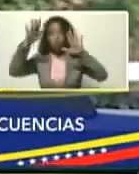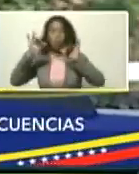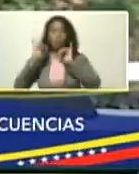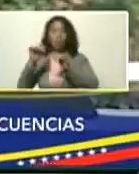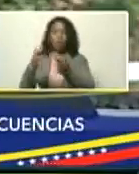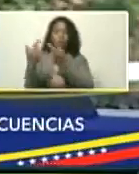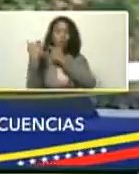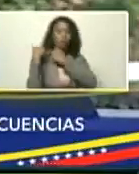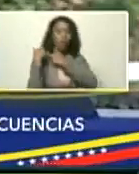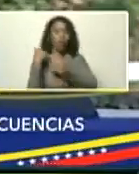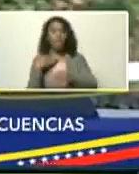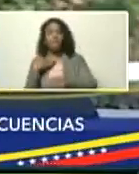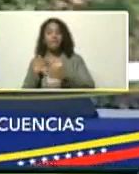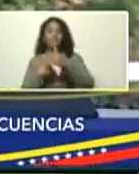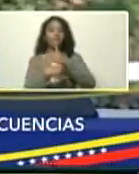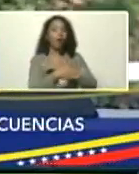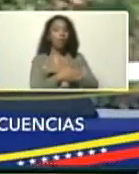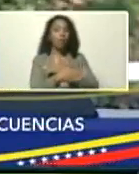si vamos a una,